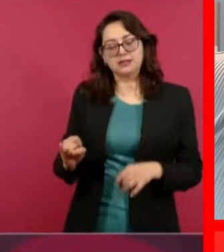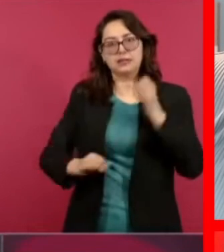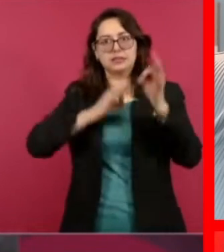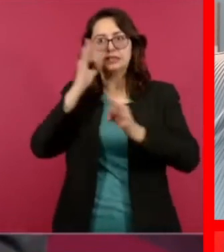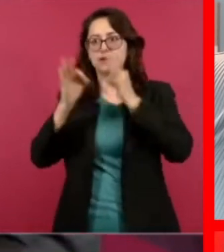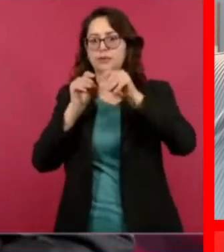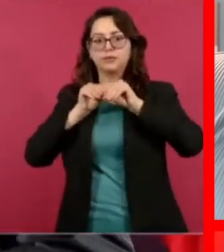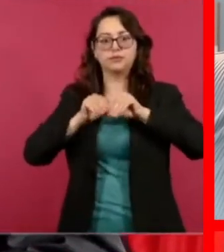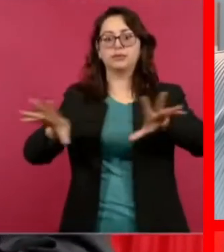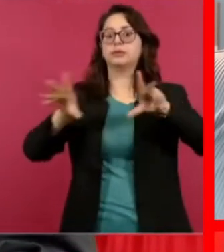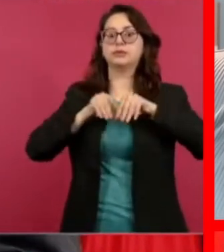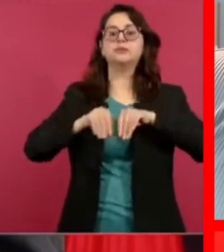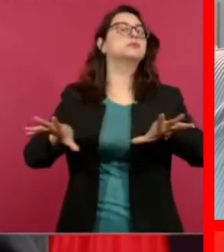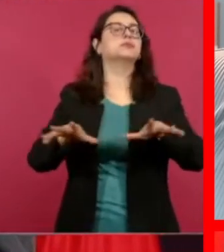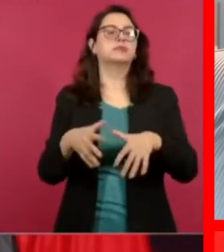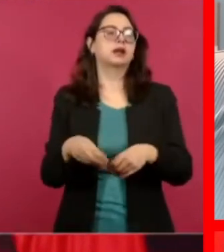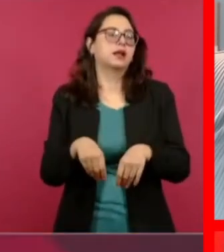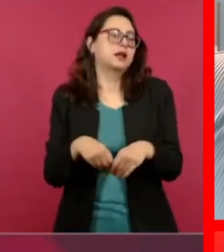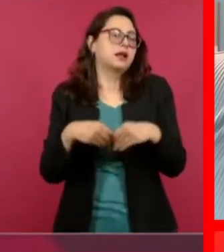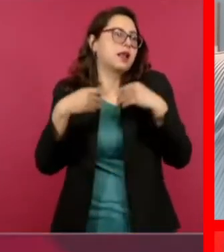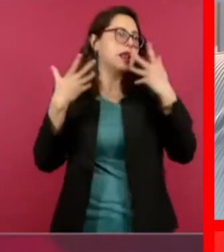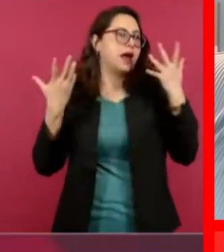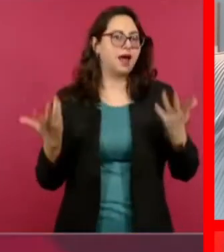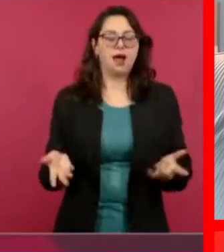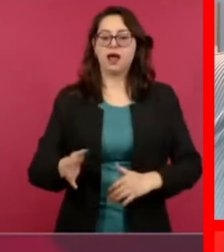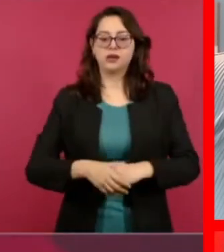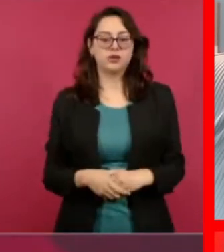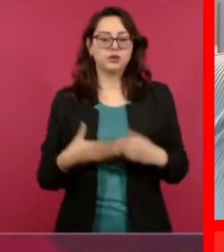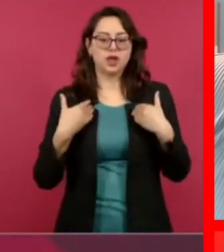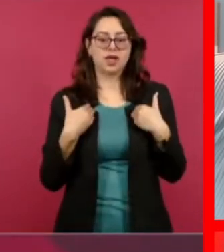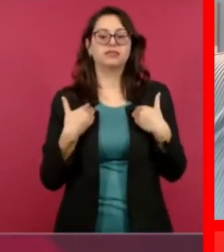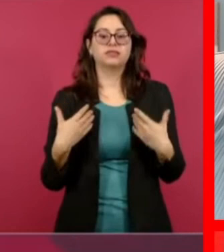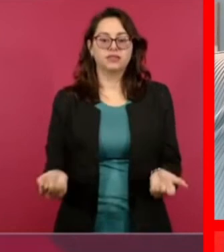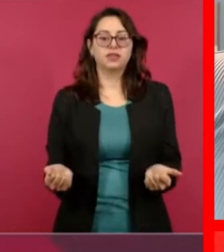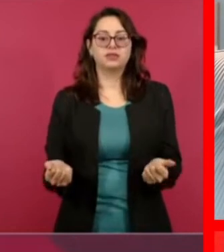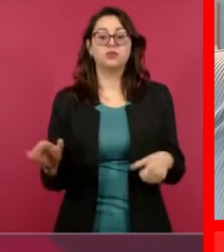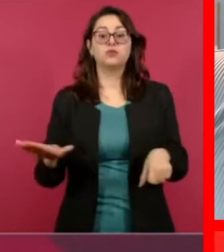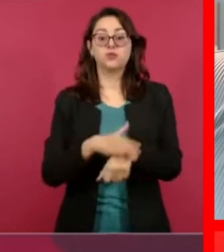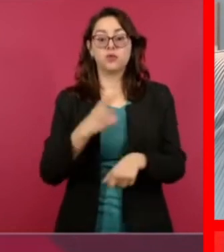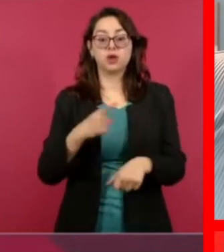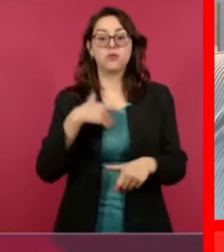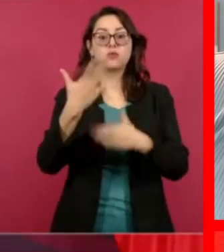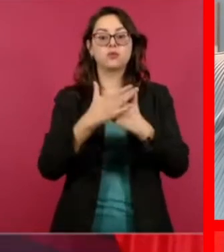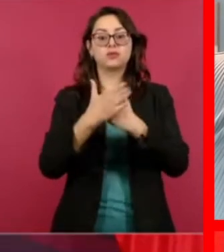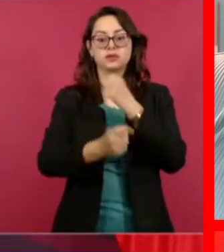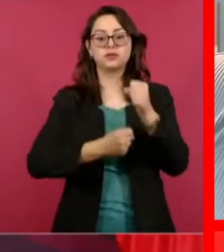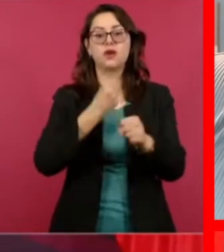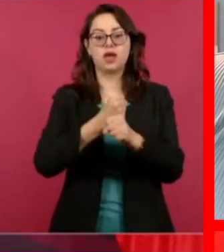parte del proceso electoral del 24.